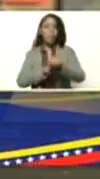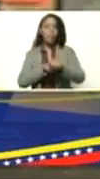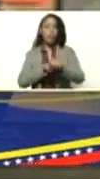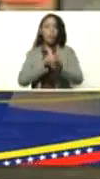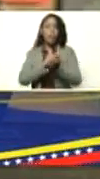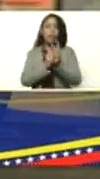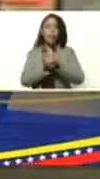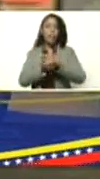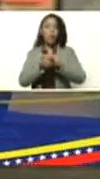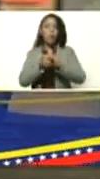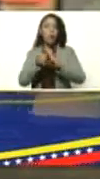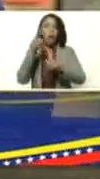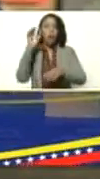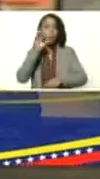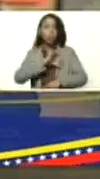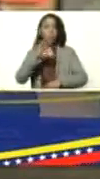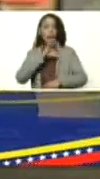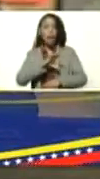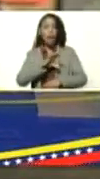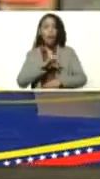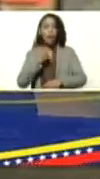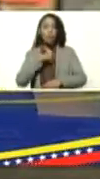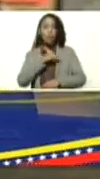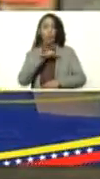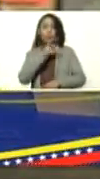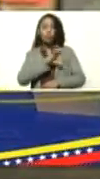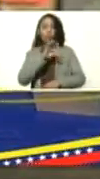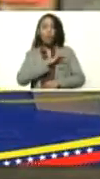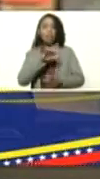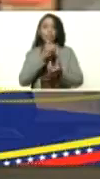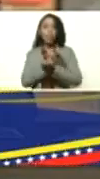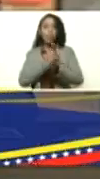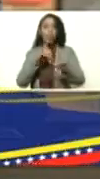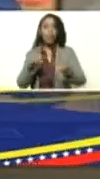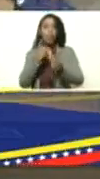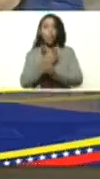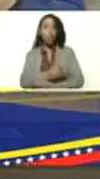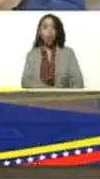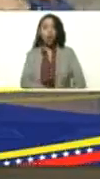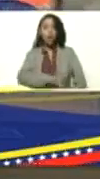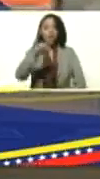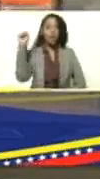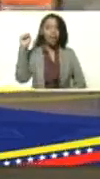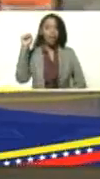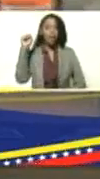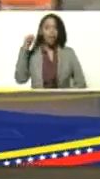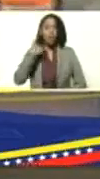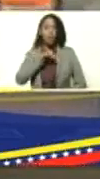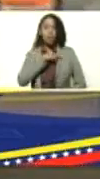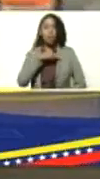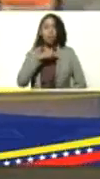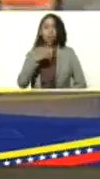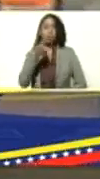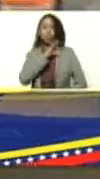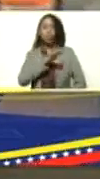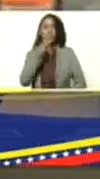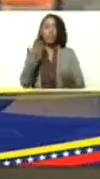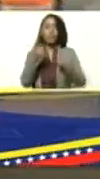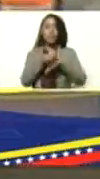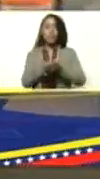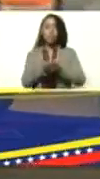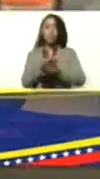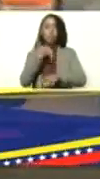al socialismo nuestro socialismo democrático libertario nuestro socialismo integrador nuestro